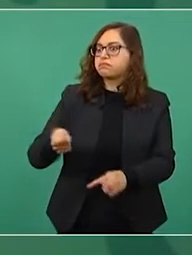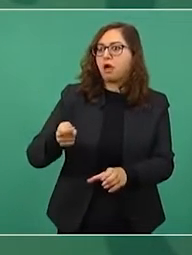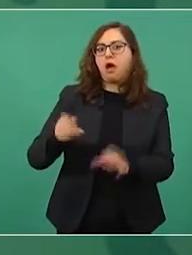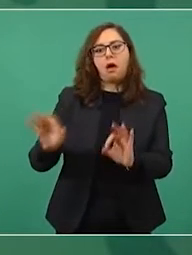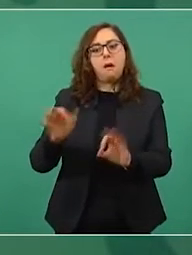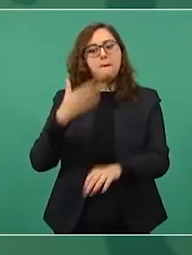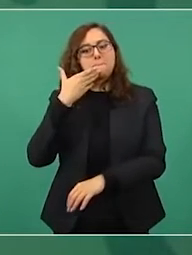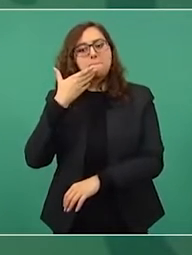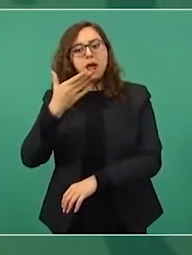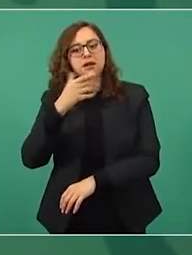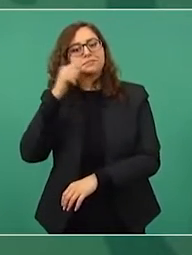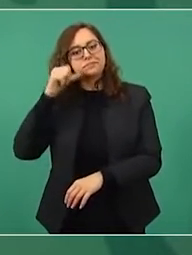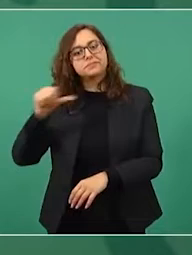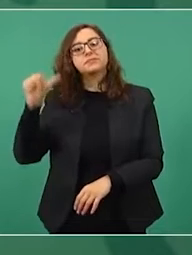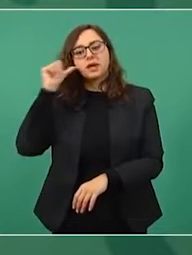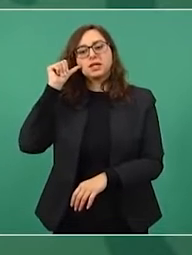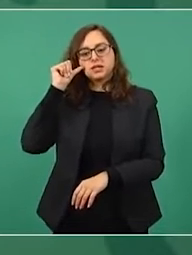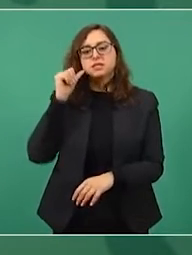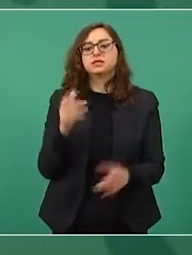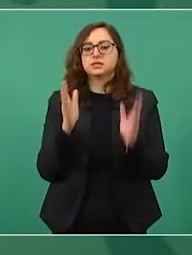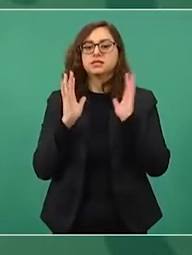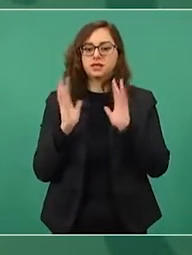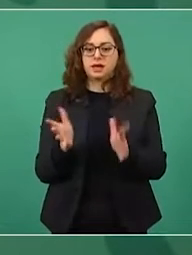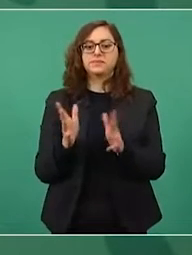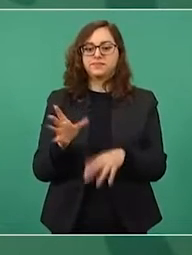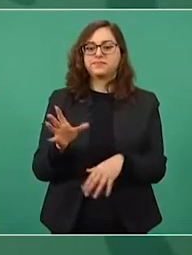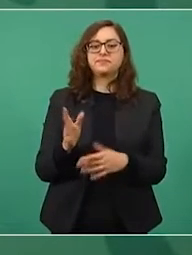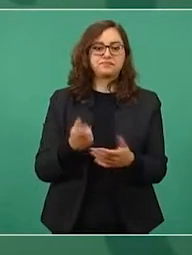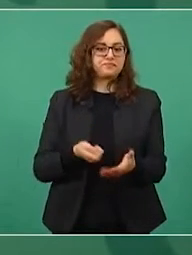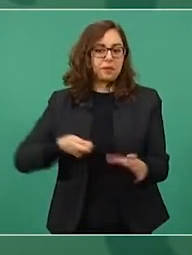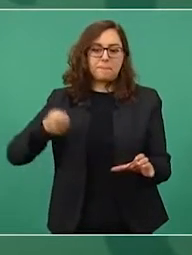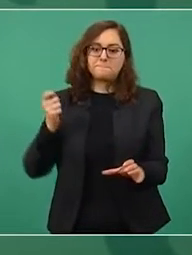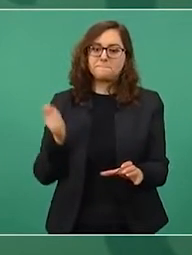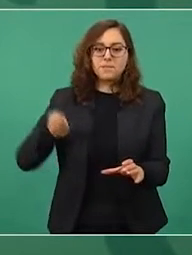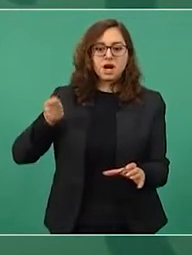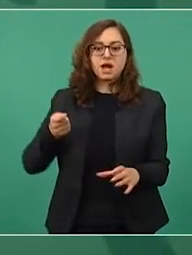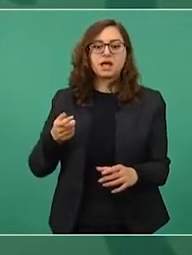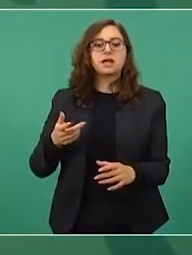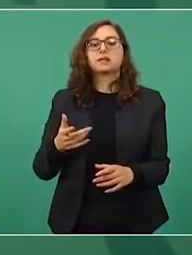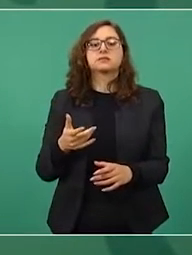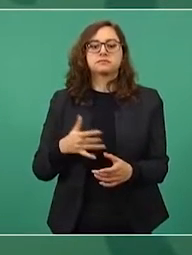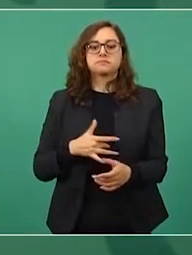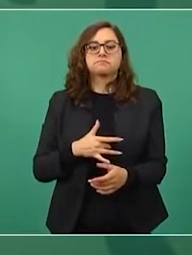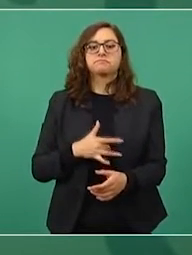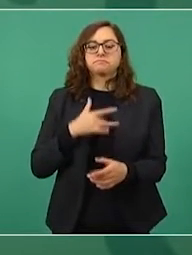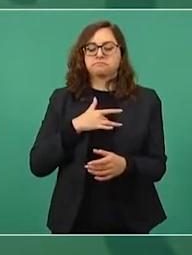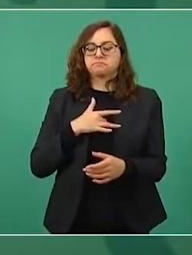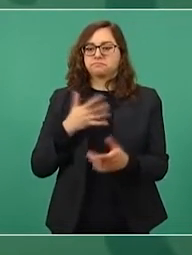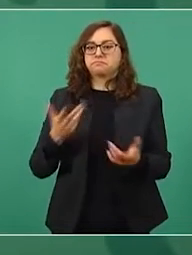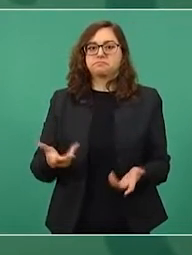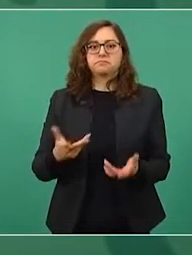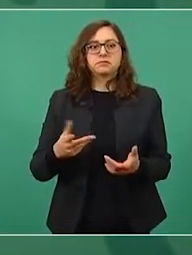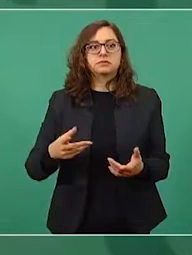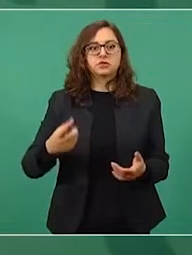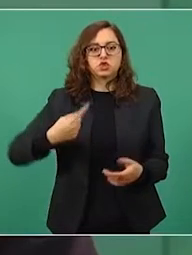vigente para no